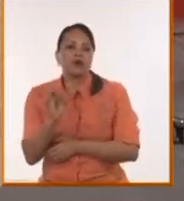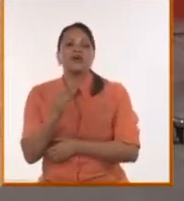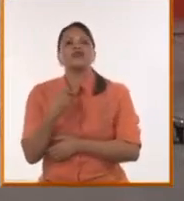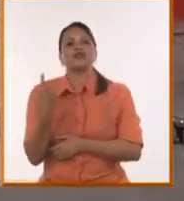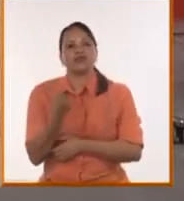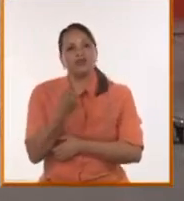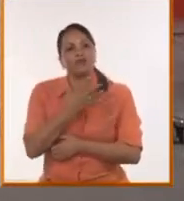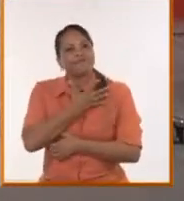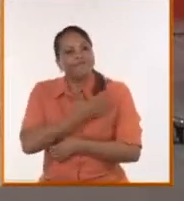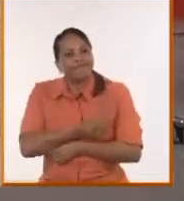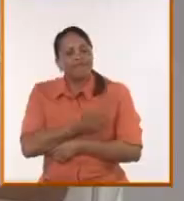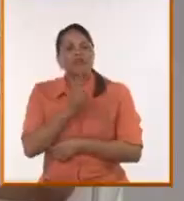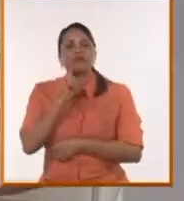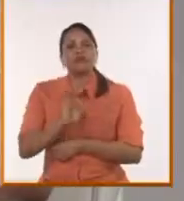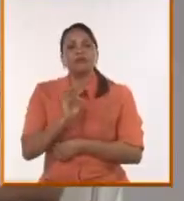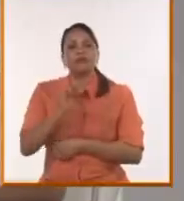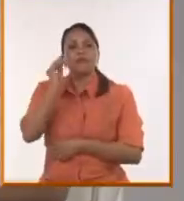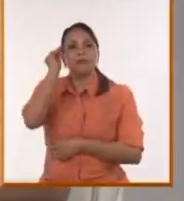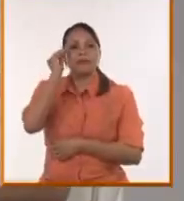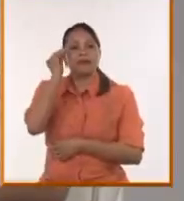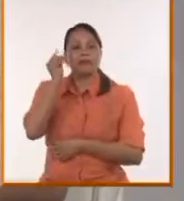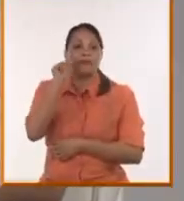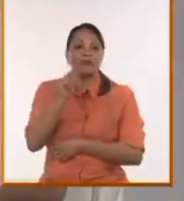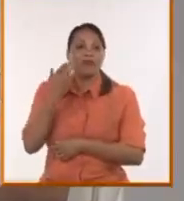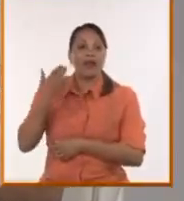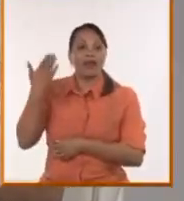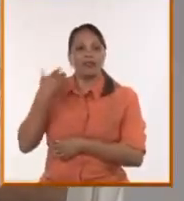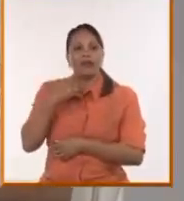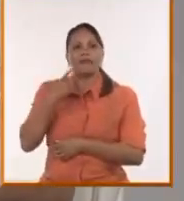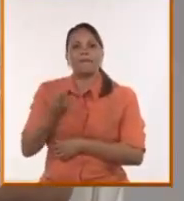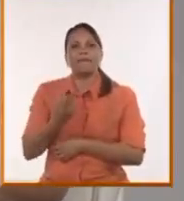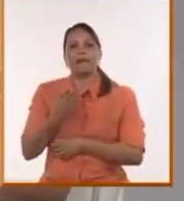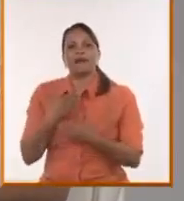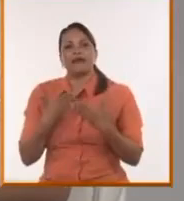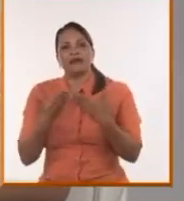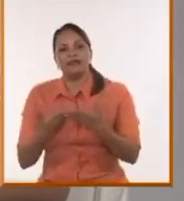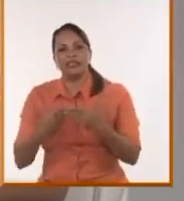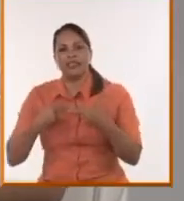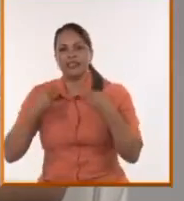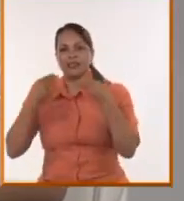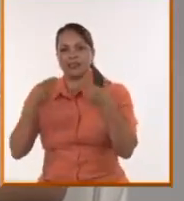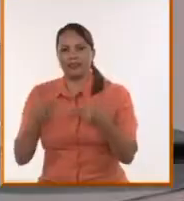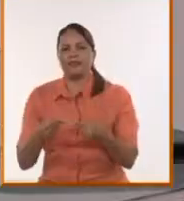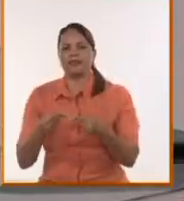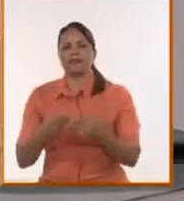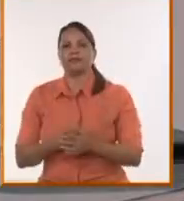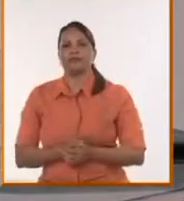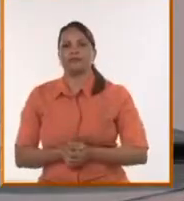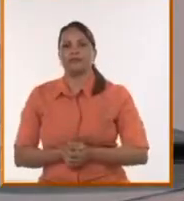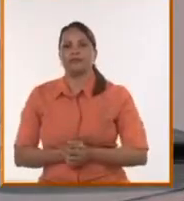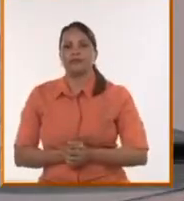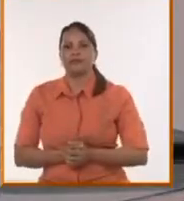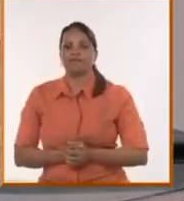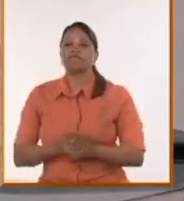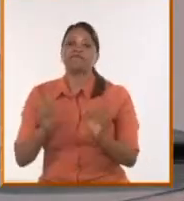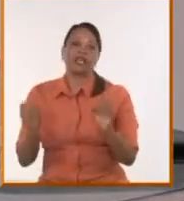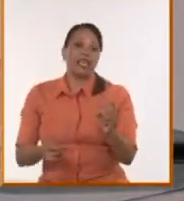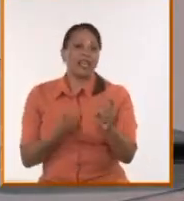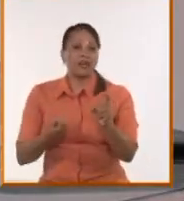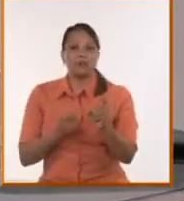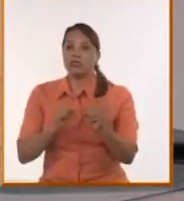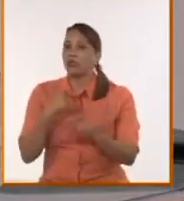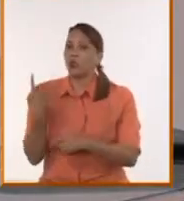padecido, pero hay que pensar siempre que los que vienen atrás merecen dignidad por sobre todas las cosas. Bueno, pues son las batallas que tenemos